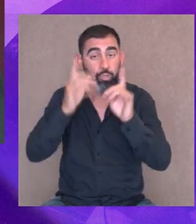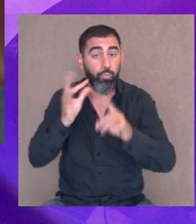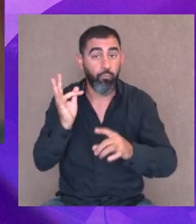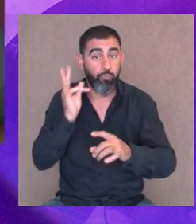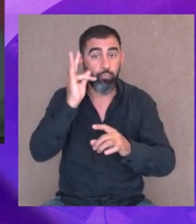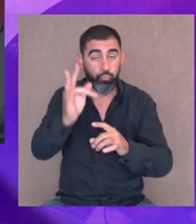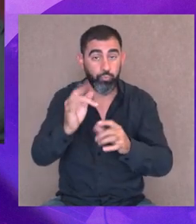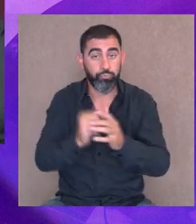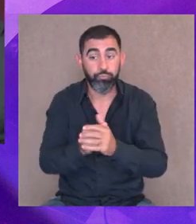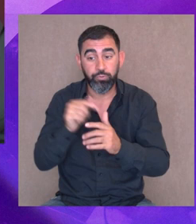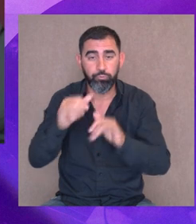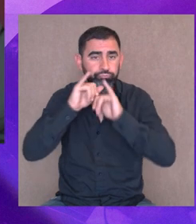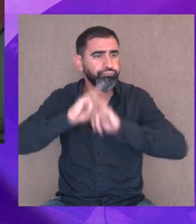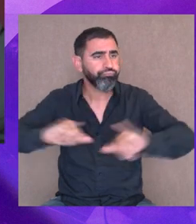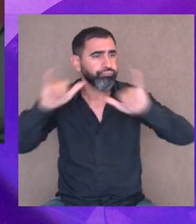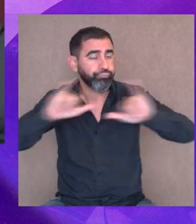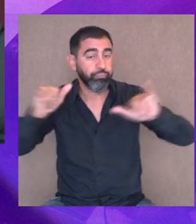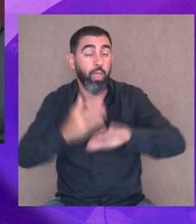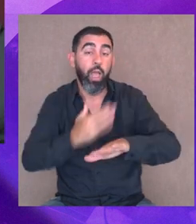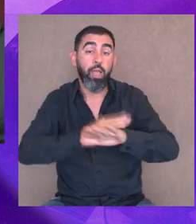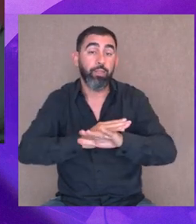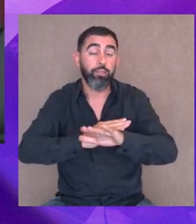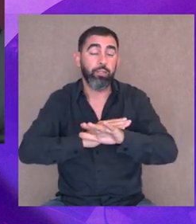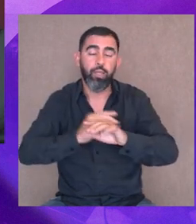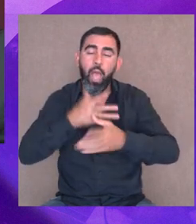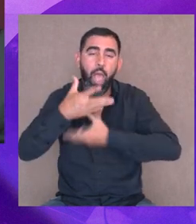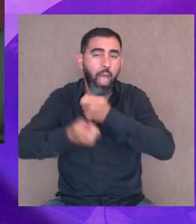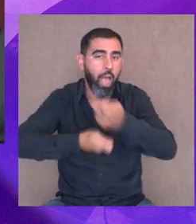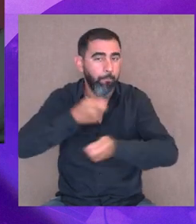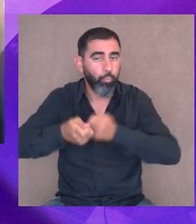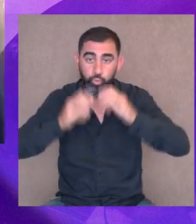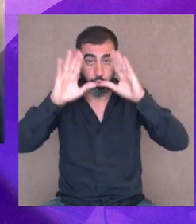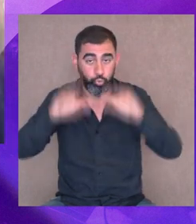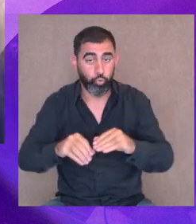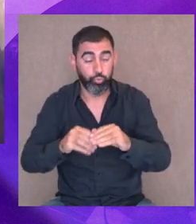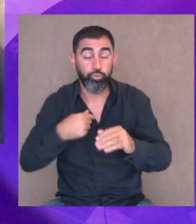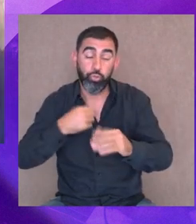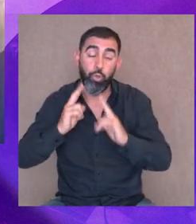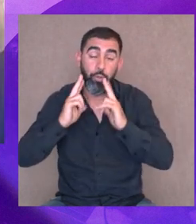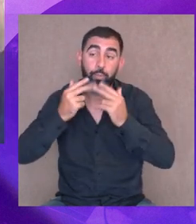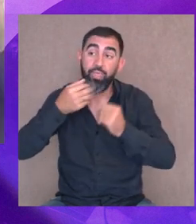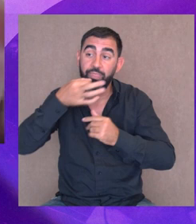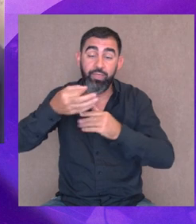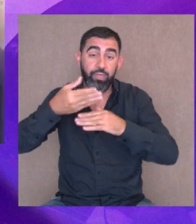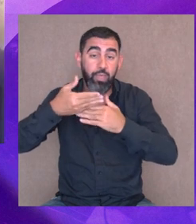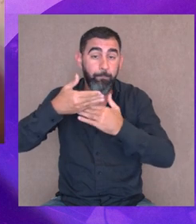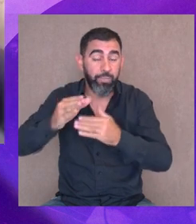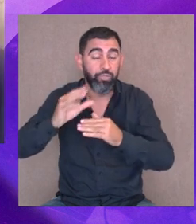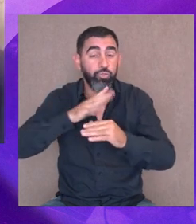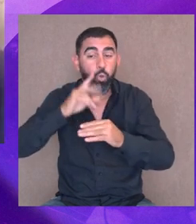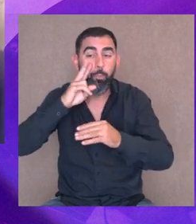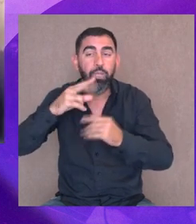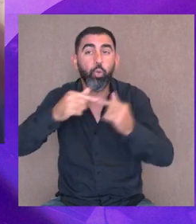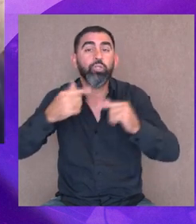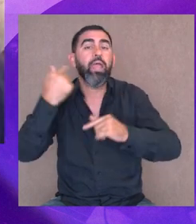mejore y va a ser mejor cuando esto se divulgue que antes. sin duda, sin duda, yo arranqué diciendo, yo veo siempre el